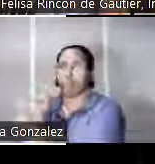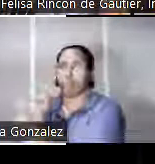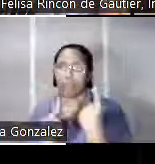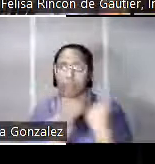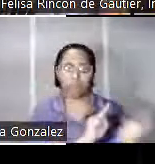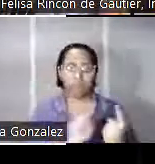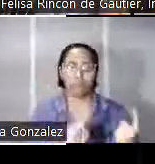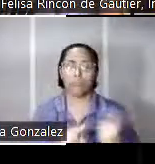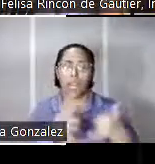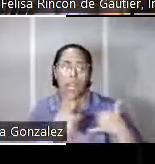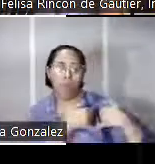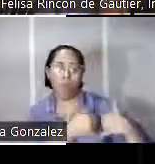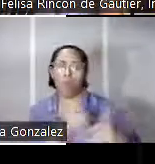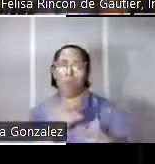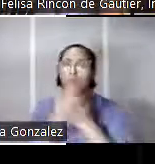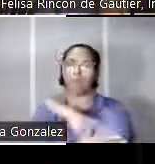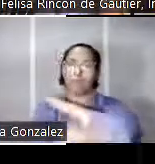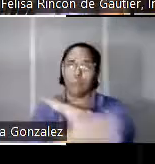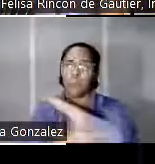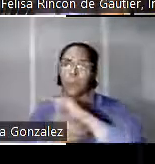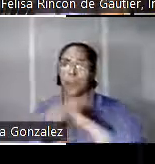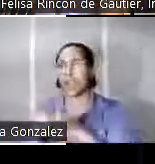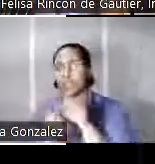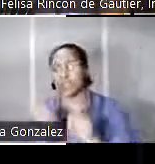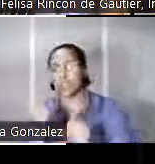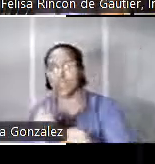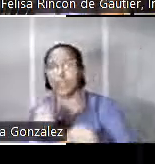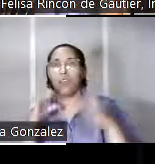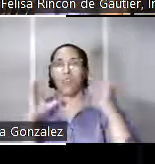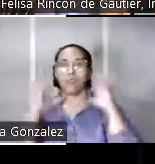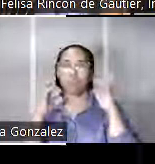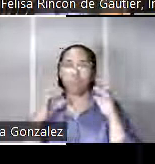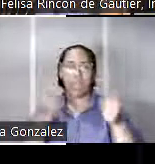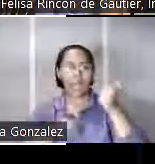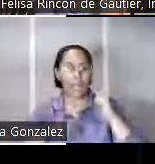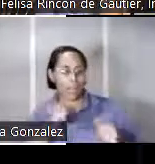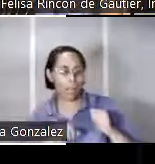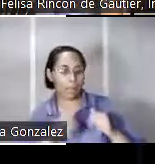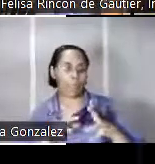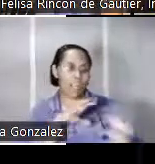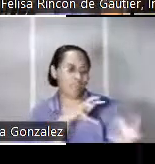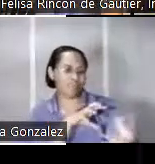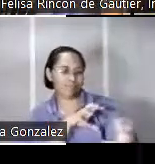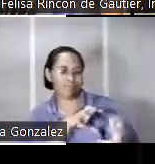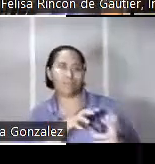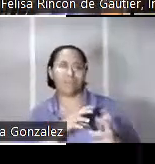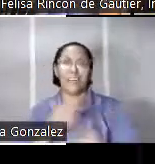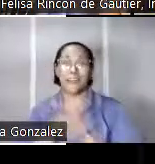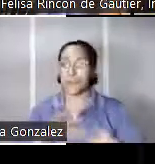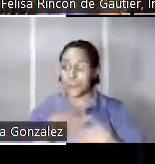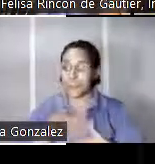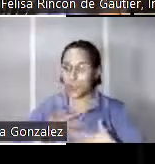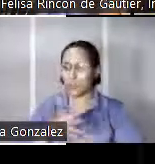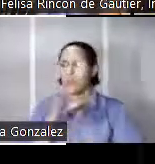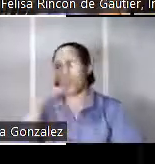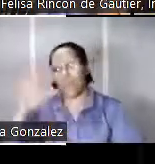en ese año la radio dramática y la comedia gozaba y aún goza